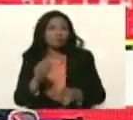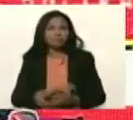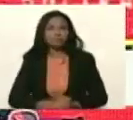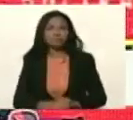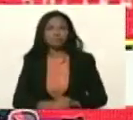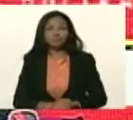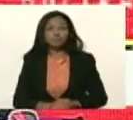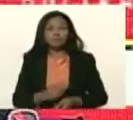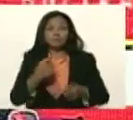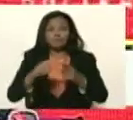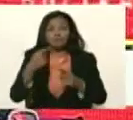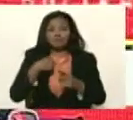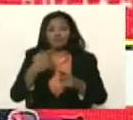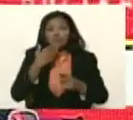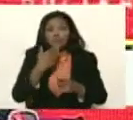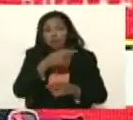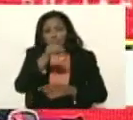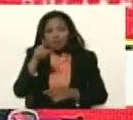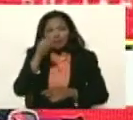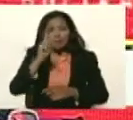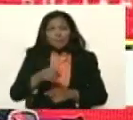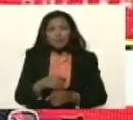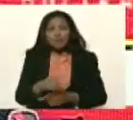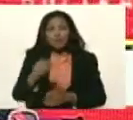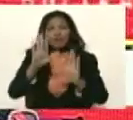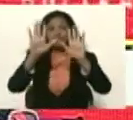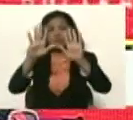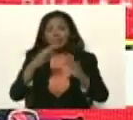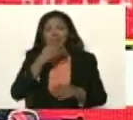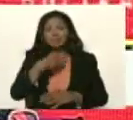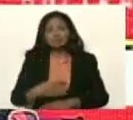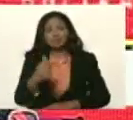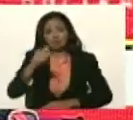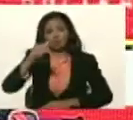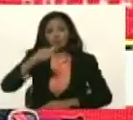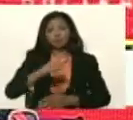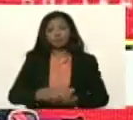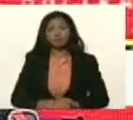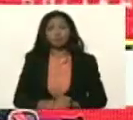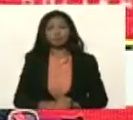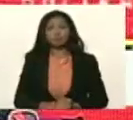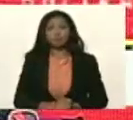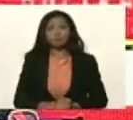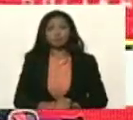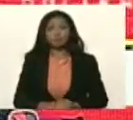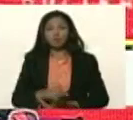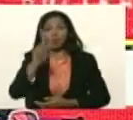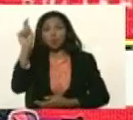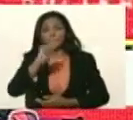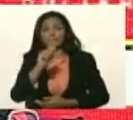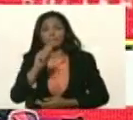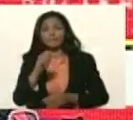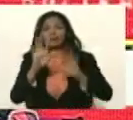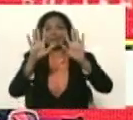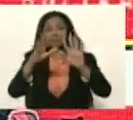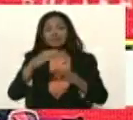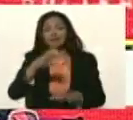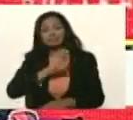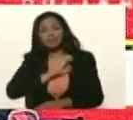Pero yo les voy a pedir algo. Hoy es 10 de diciembre. Dentro de un mes es 10 de enero.